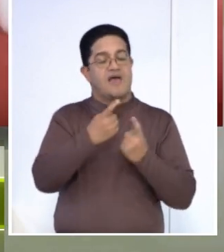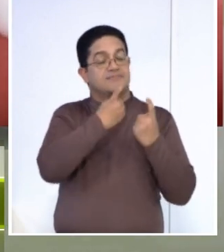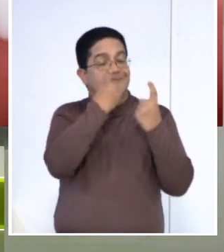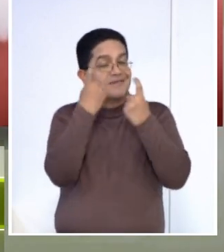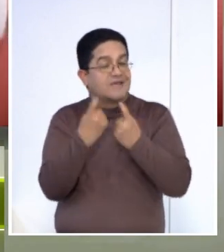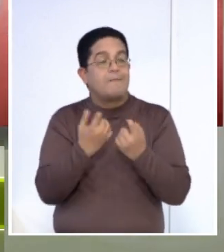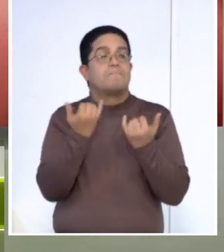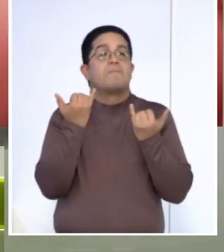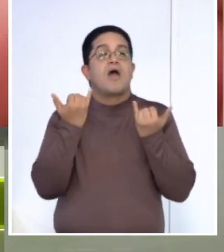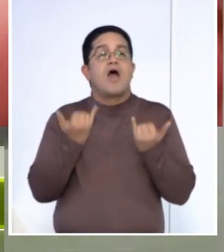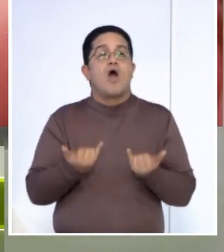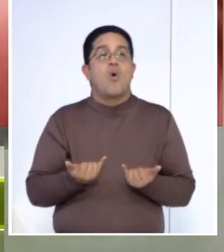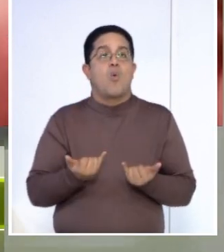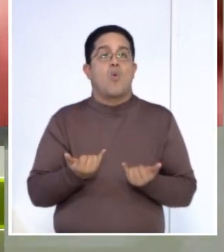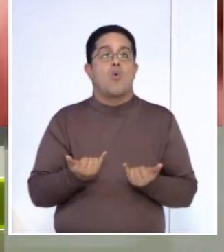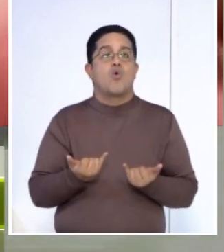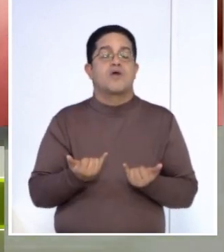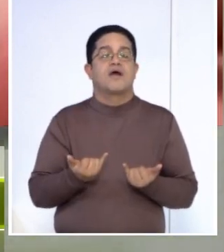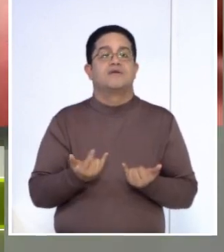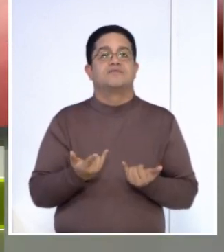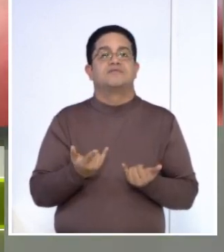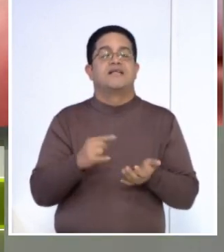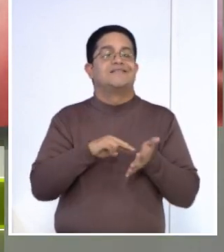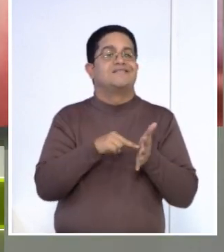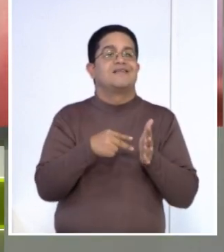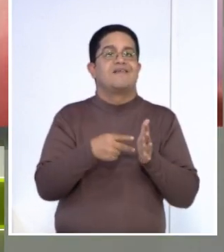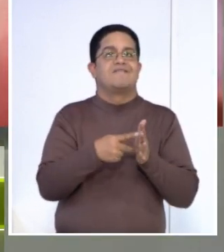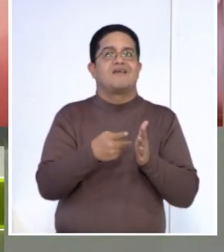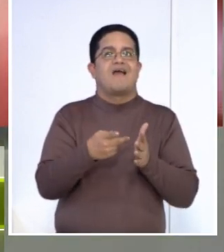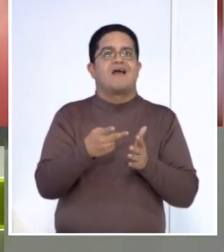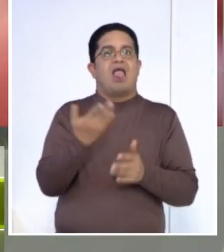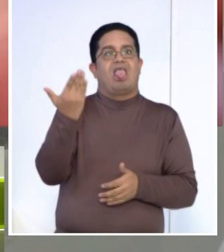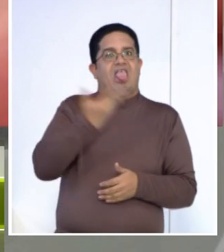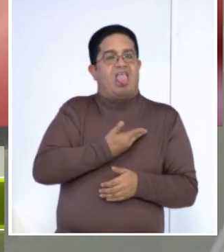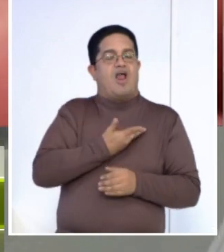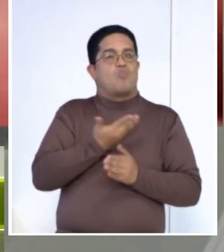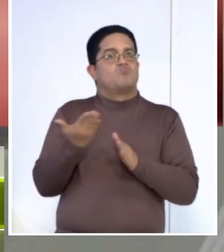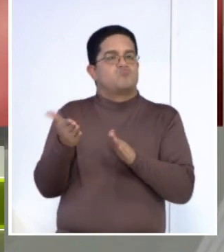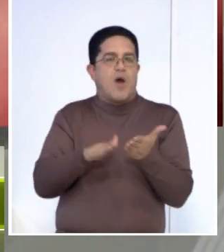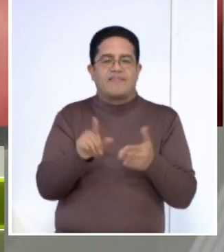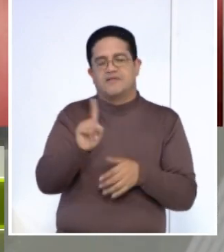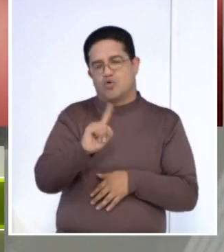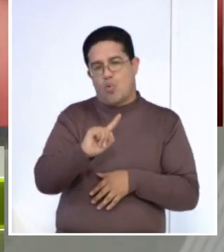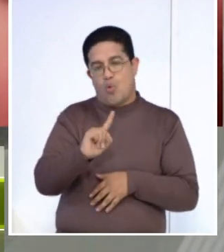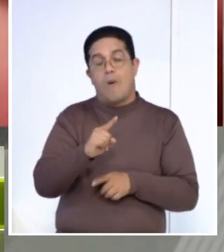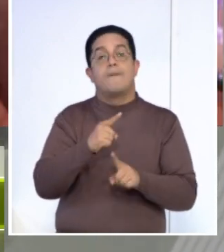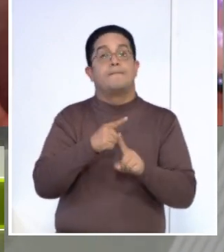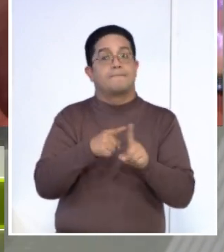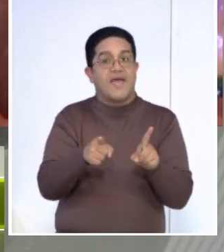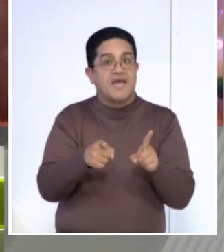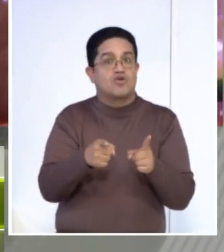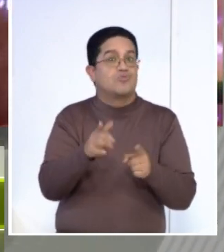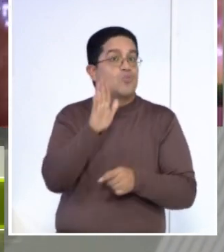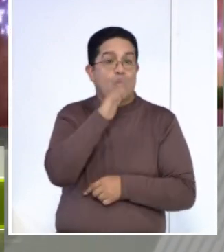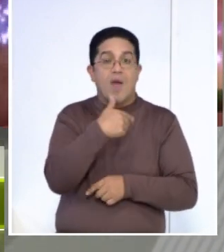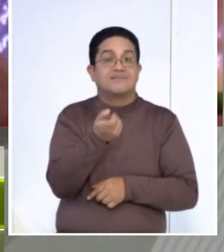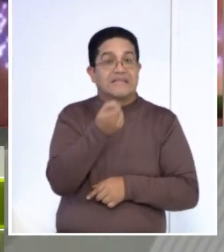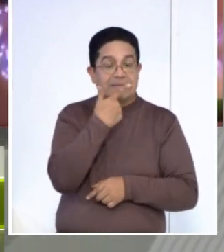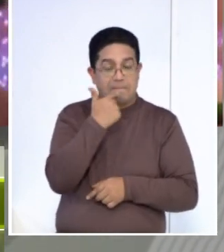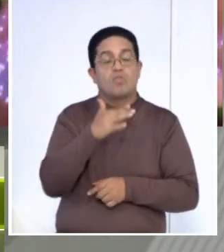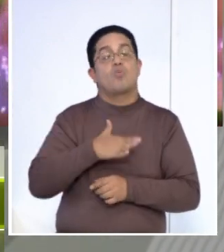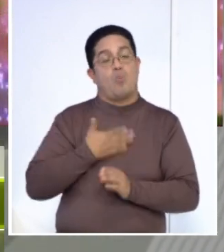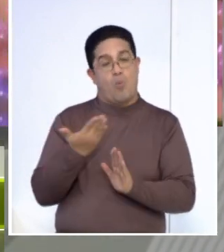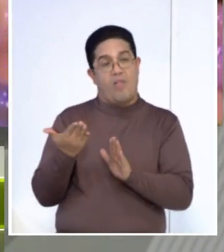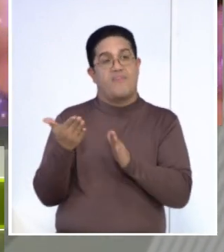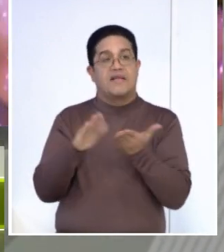Hoy en día, como lo dijiste al principio, no es una sentencia de muerte, pero sí puede serlo si no tomamos el tratamiento. Entonces, lo importante